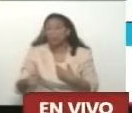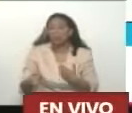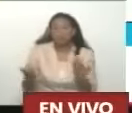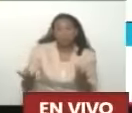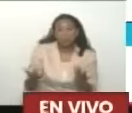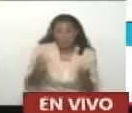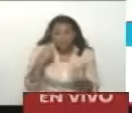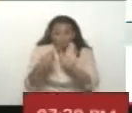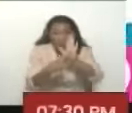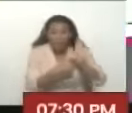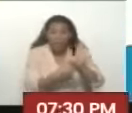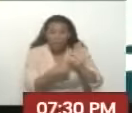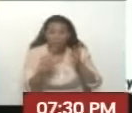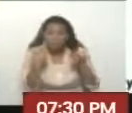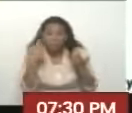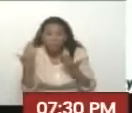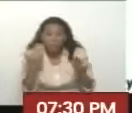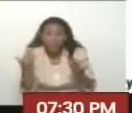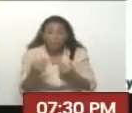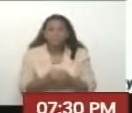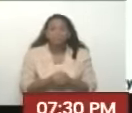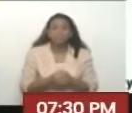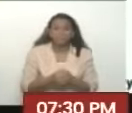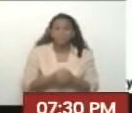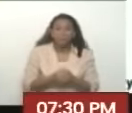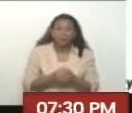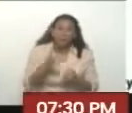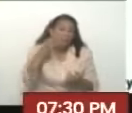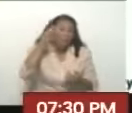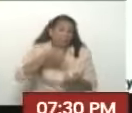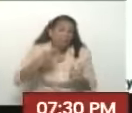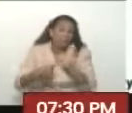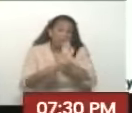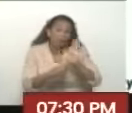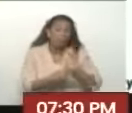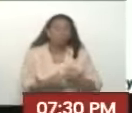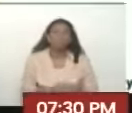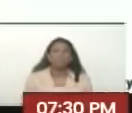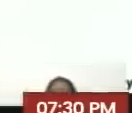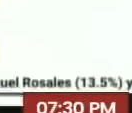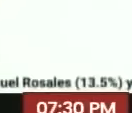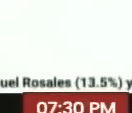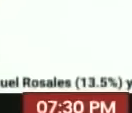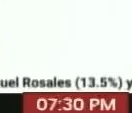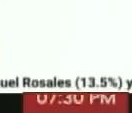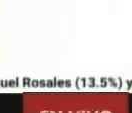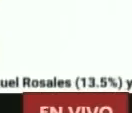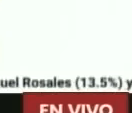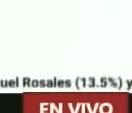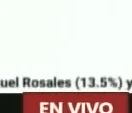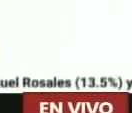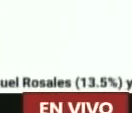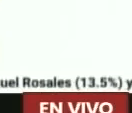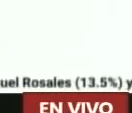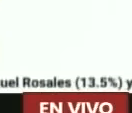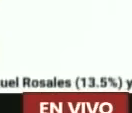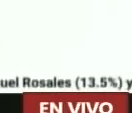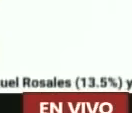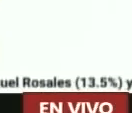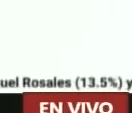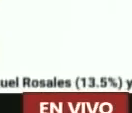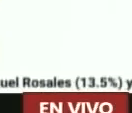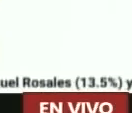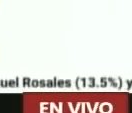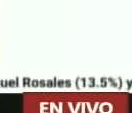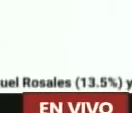pudiéramos ver Si no lo vemos Lo que estoy diciendo Es la realidad Ahí tenemos En pantalla Unos números De una